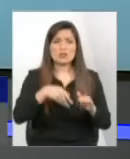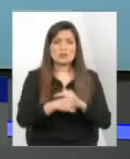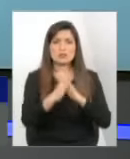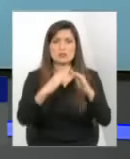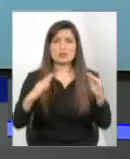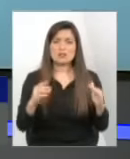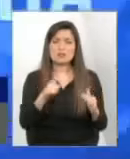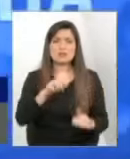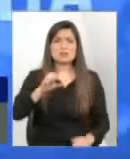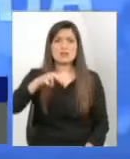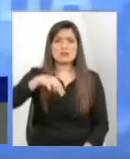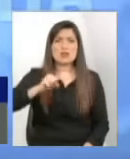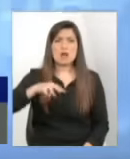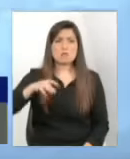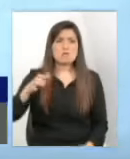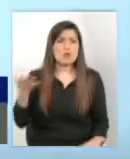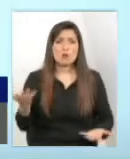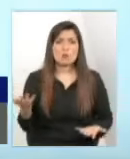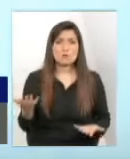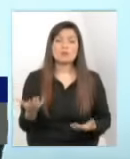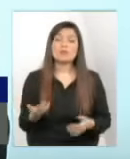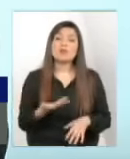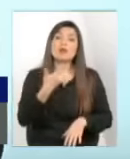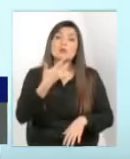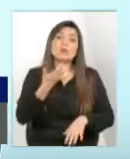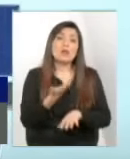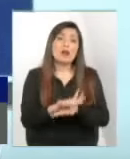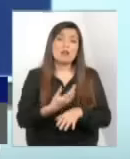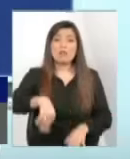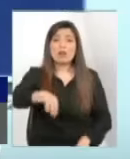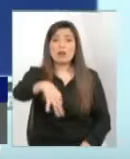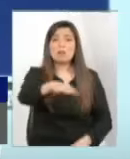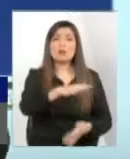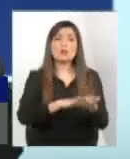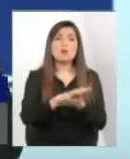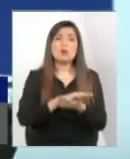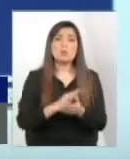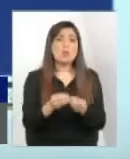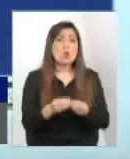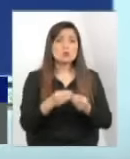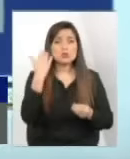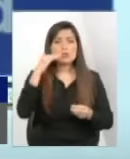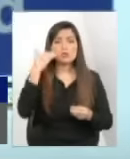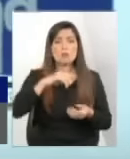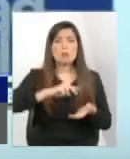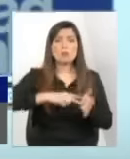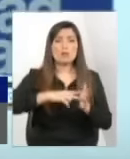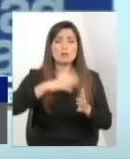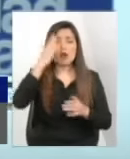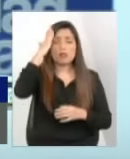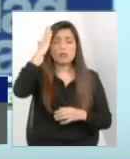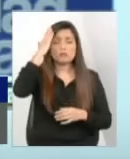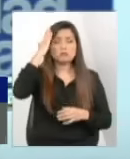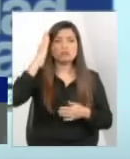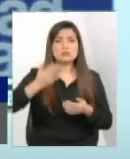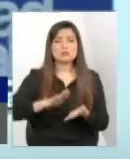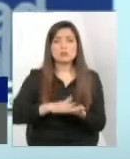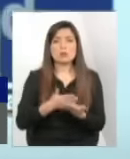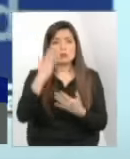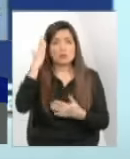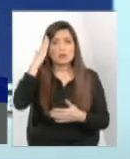bueno, porque quedan abandonados tenemos muchos niños con problemas de salud mental por ejemplo en Coanil incluso en los centros de Sename